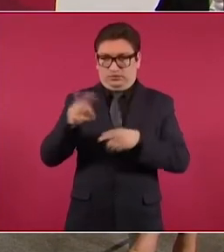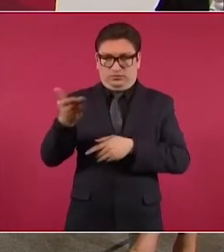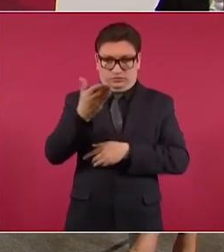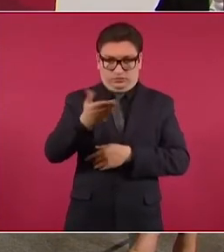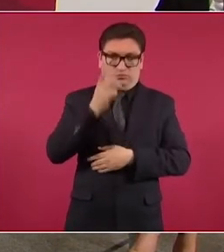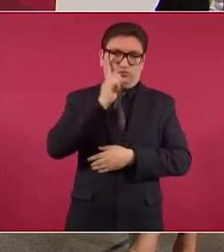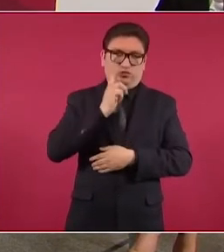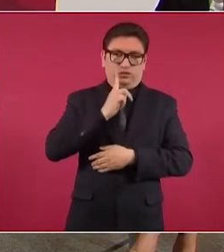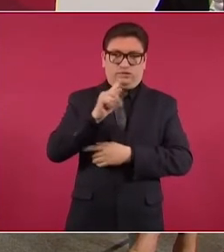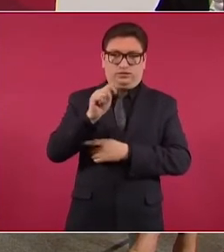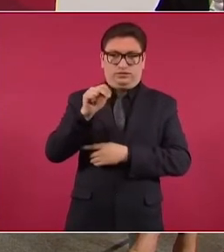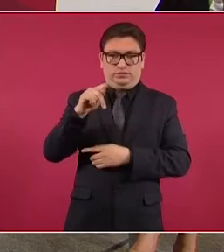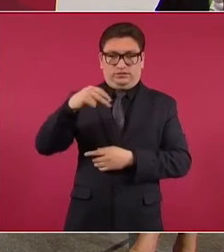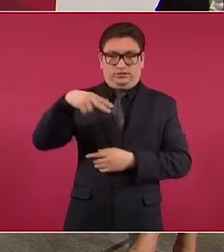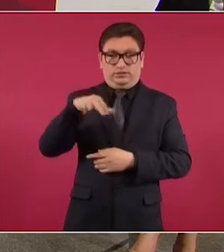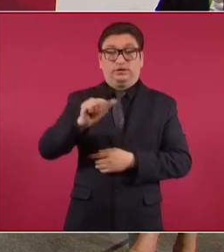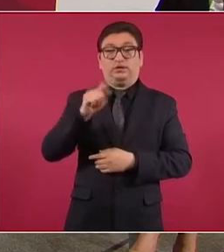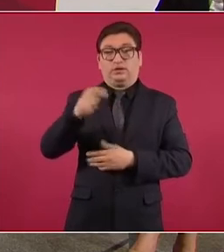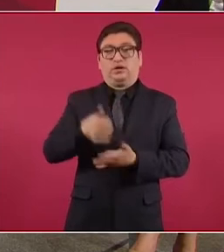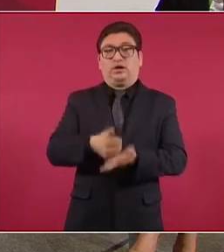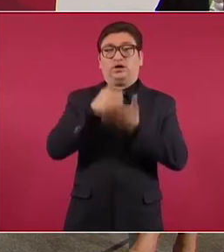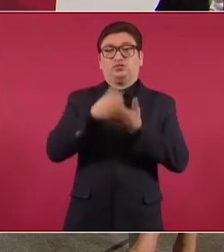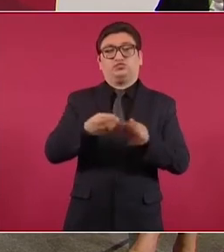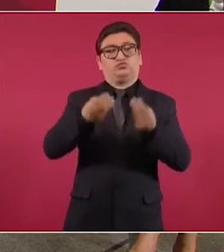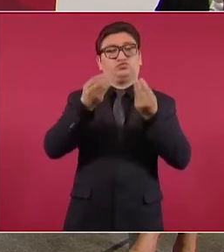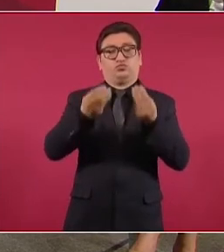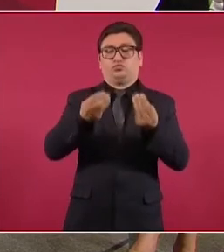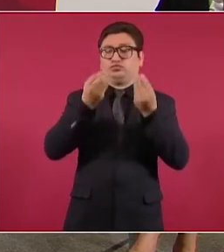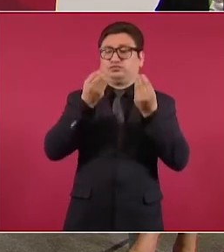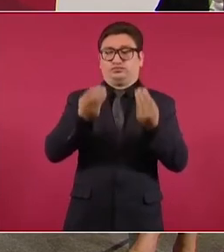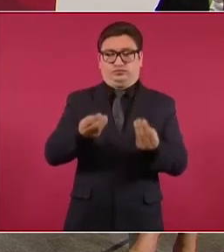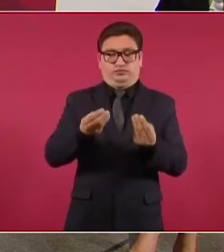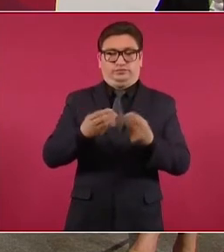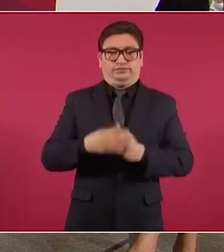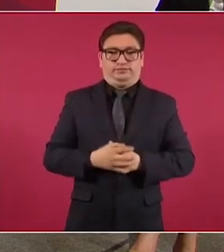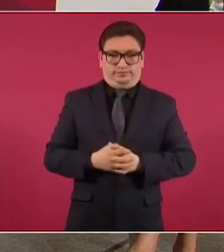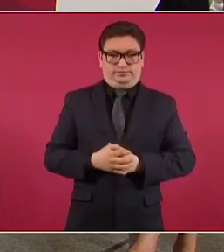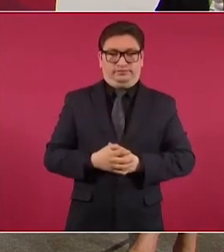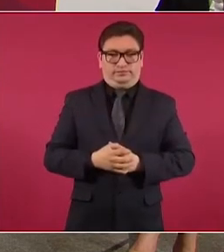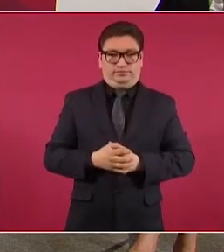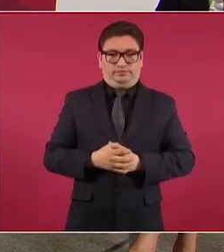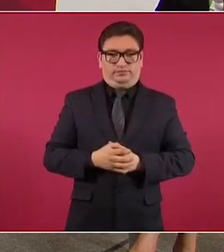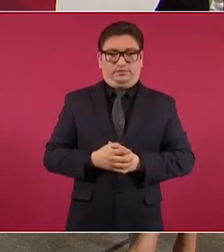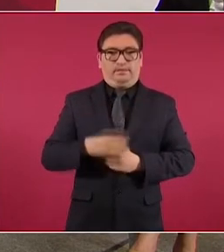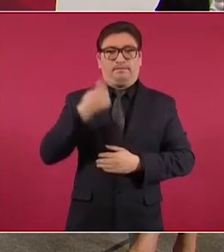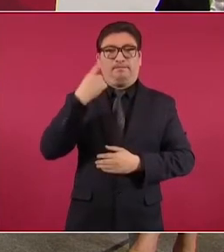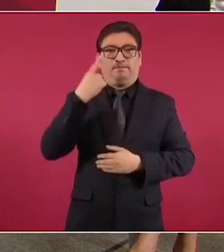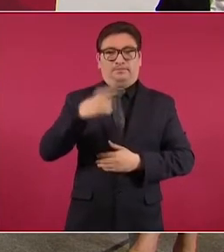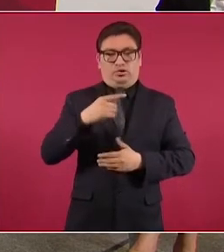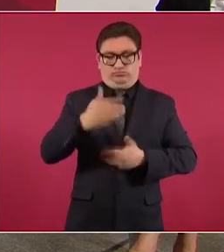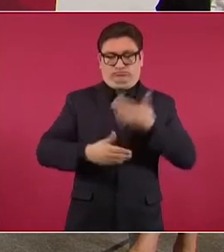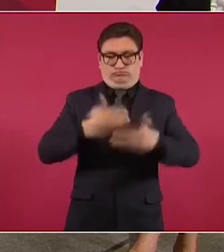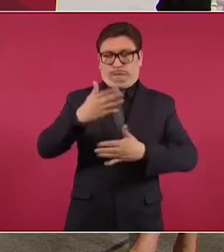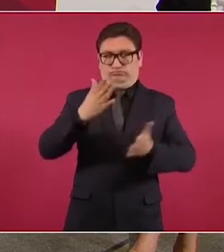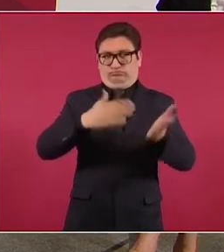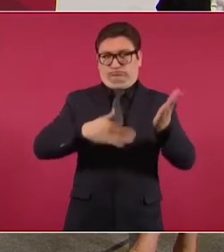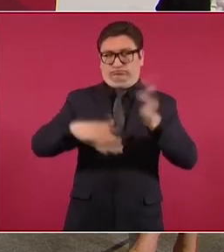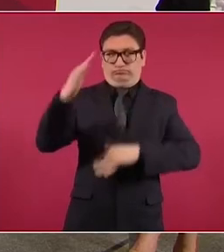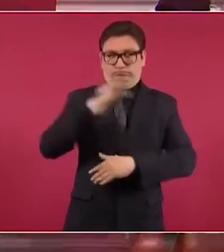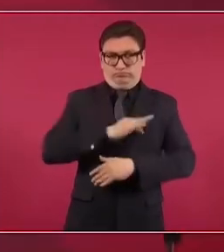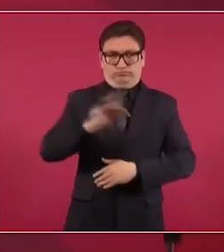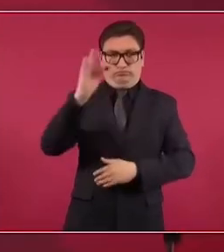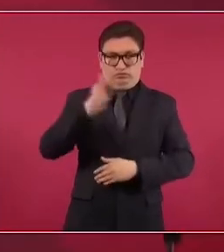que nos ayudó tanto, tanto, tanto, para triunfar y